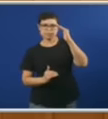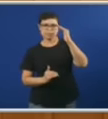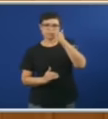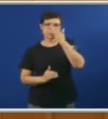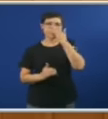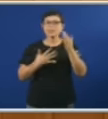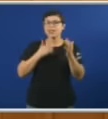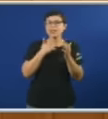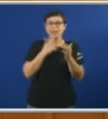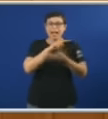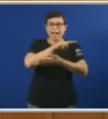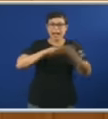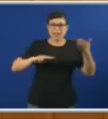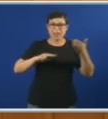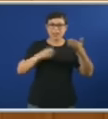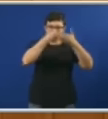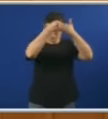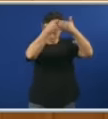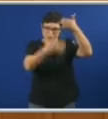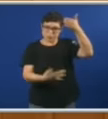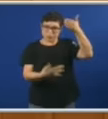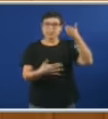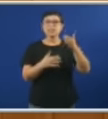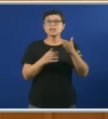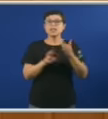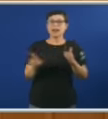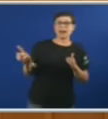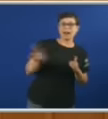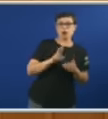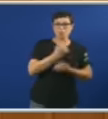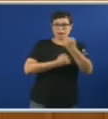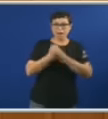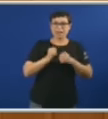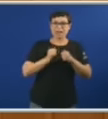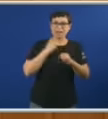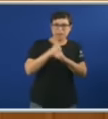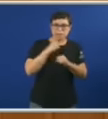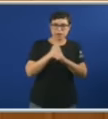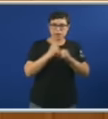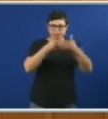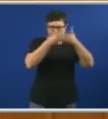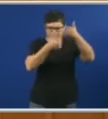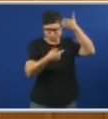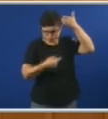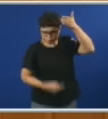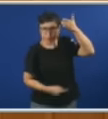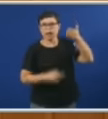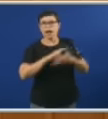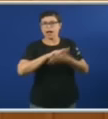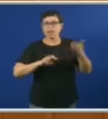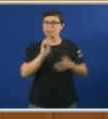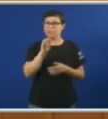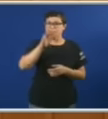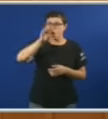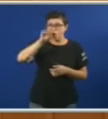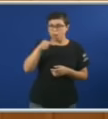Galicia Ocupa Os últimos postos En termos De recuperación De emprego E que ainda Hai que aumentar Un 13,13%